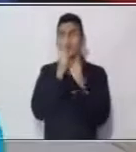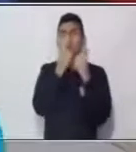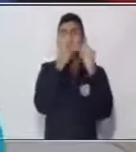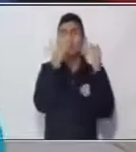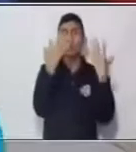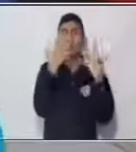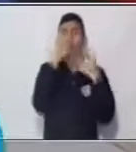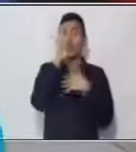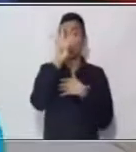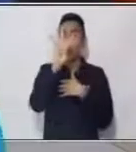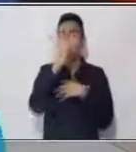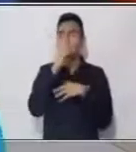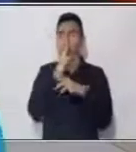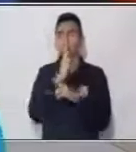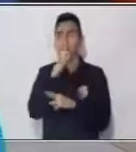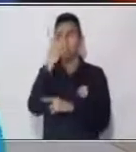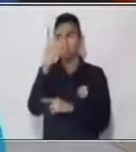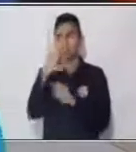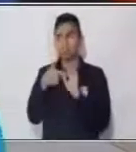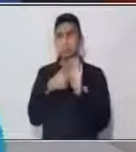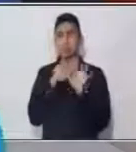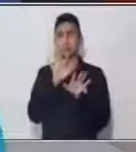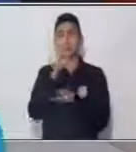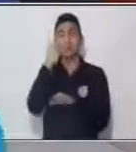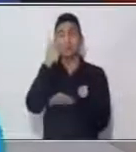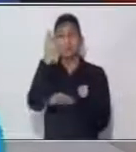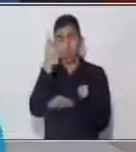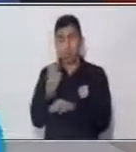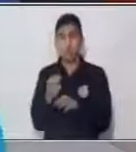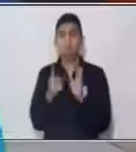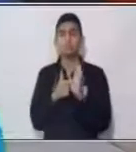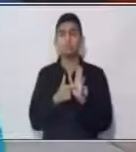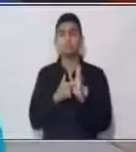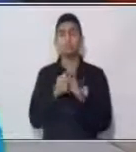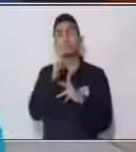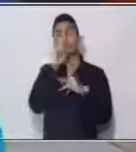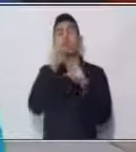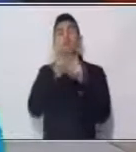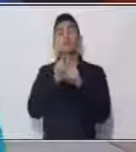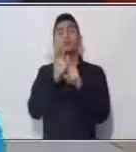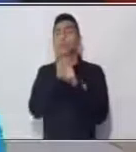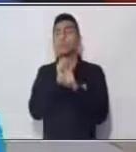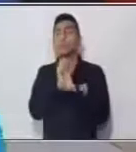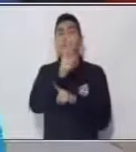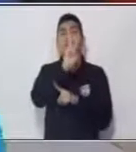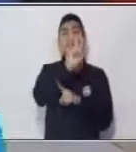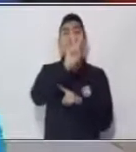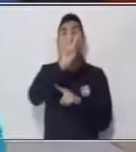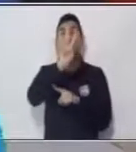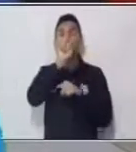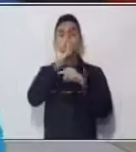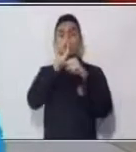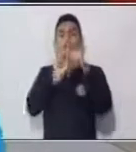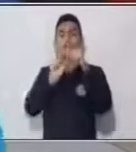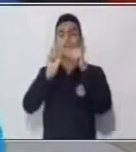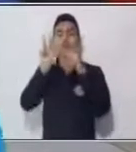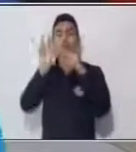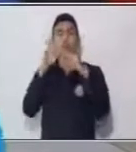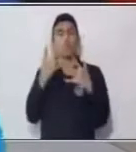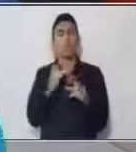número 4. Vamos de nuevo. Vamos a ver, dice 22 dividido 2.